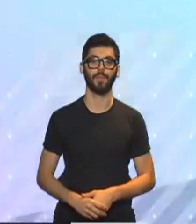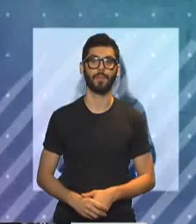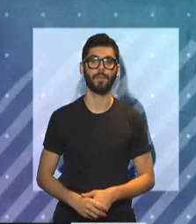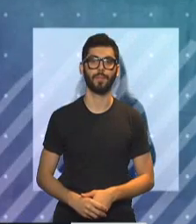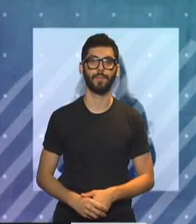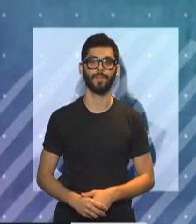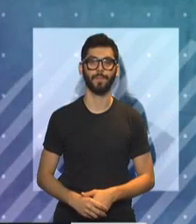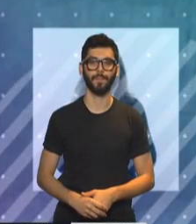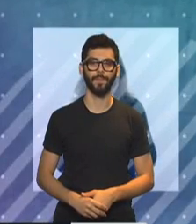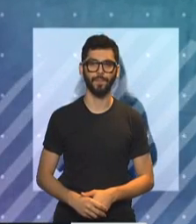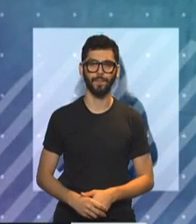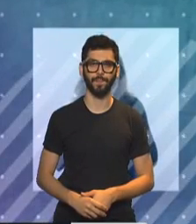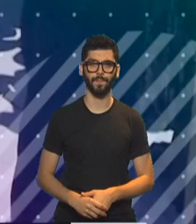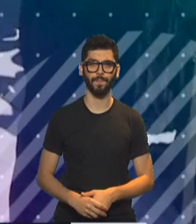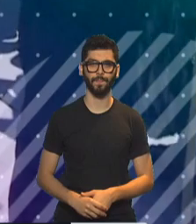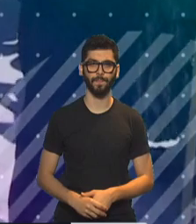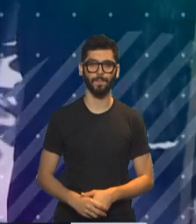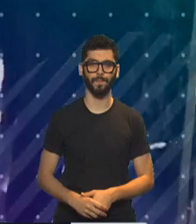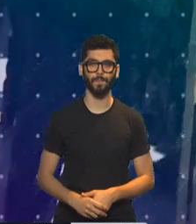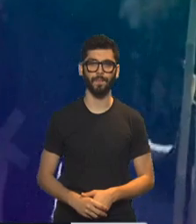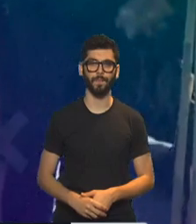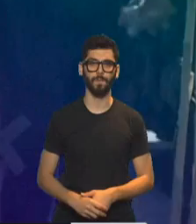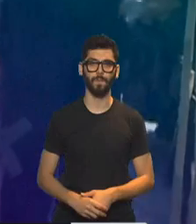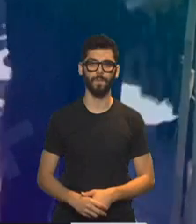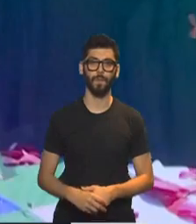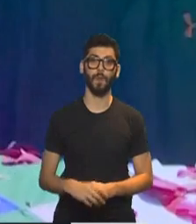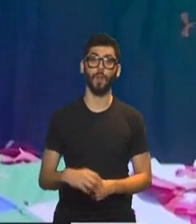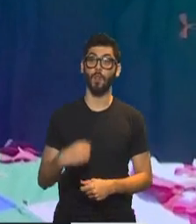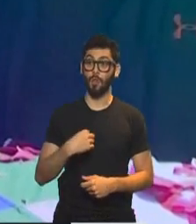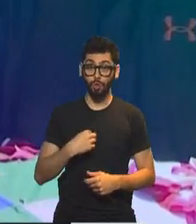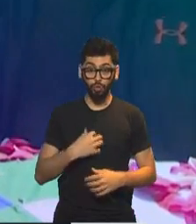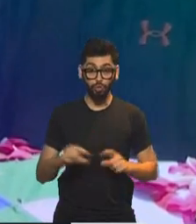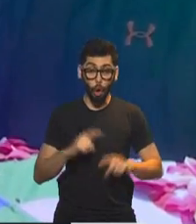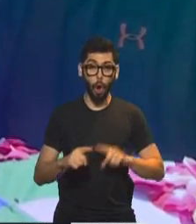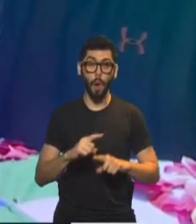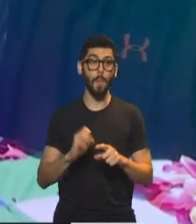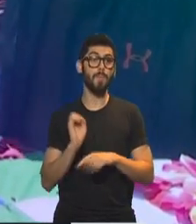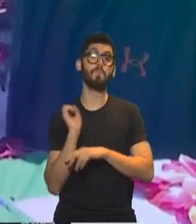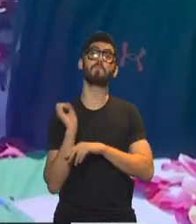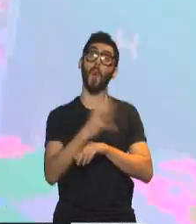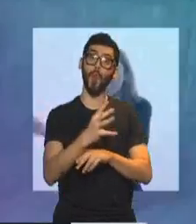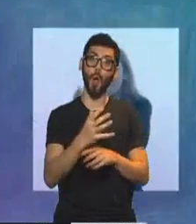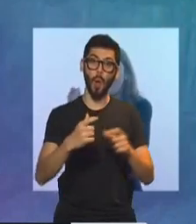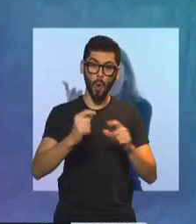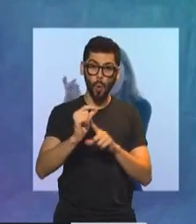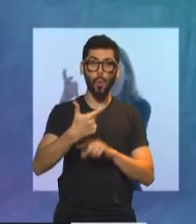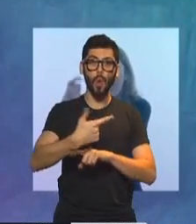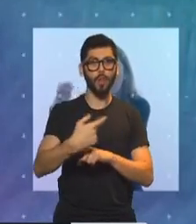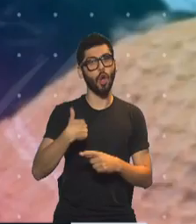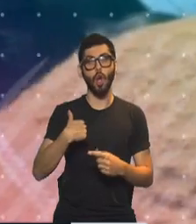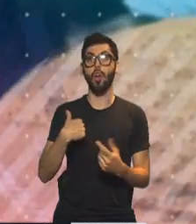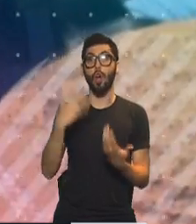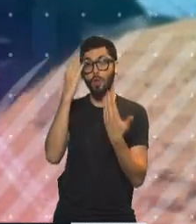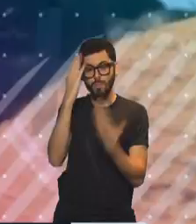Mi modelo no está en los que mandan balas de goma a Bolivia. Mi modelo sigue siendo San Martín, Güemes y